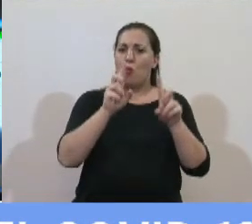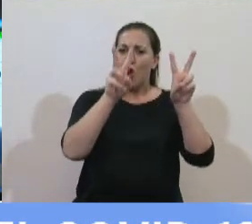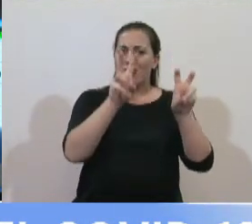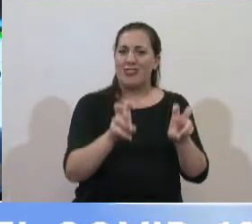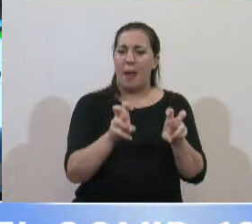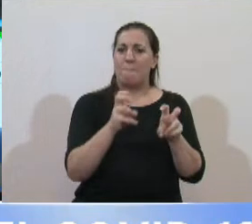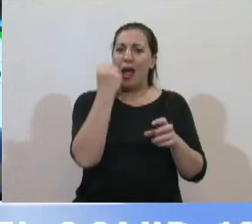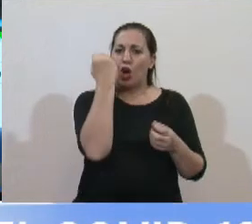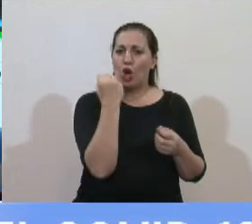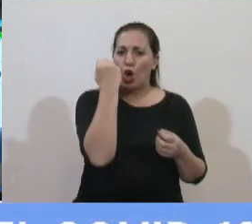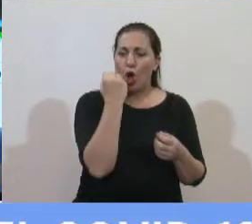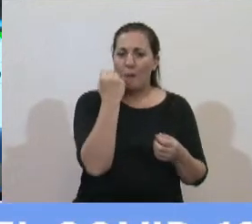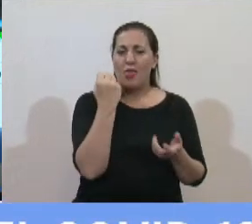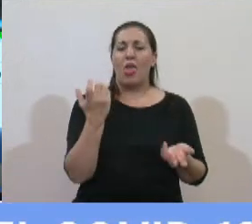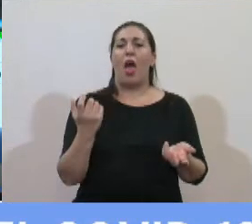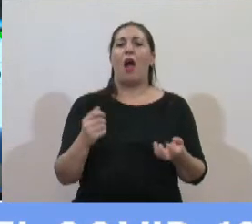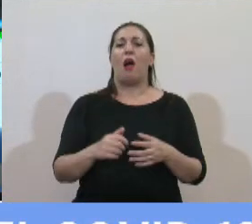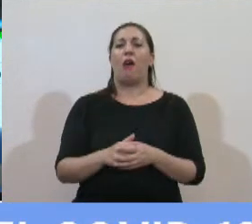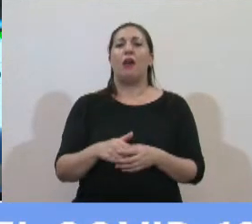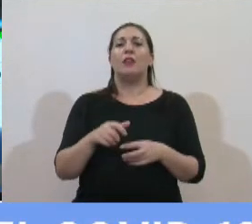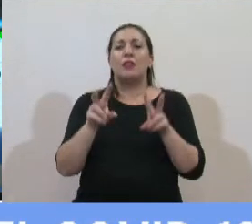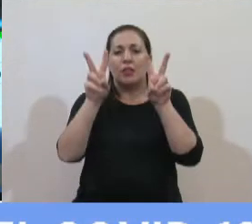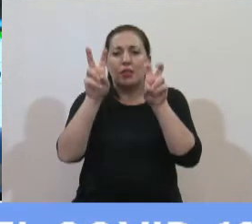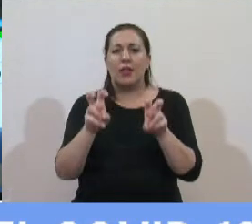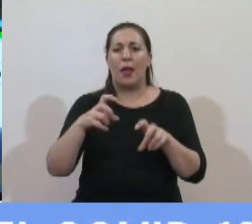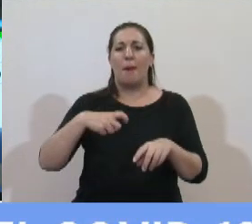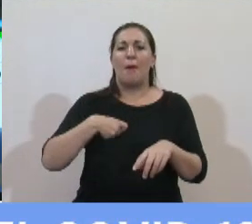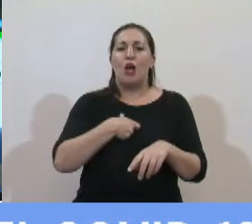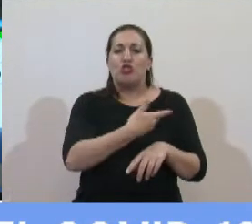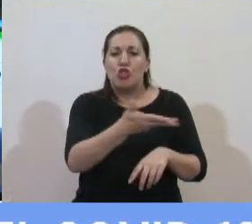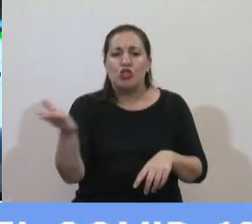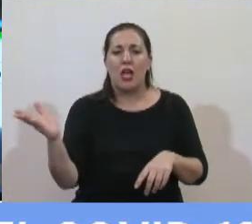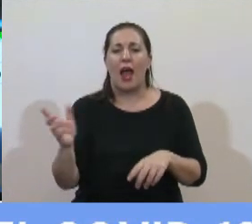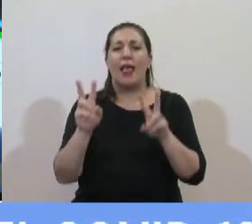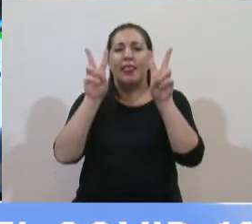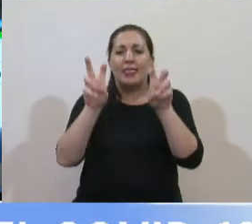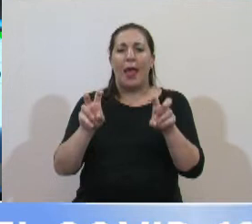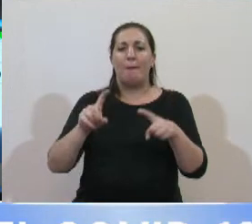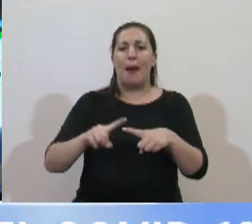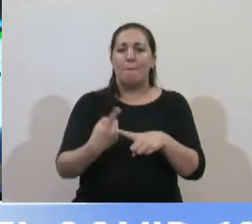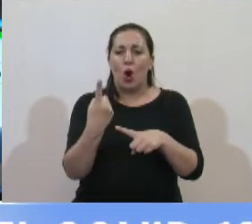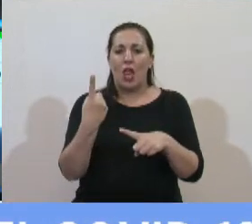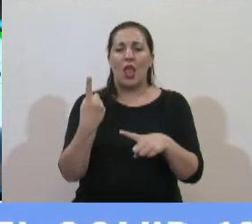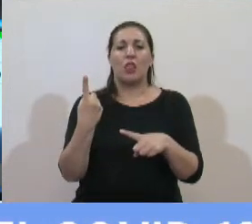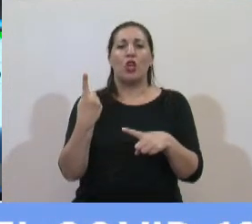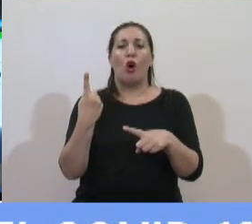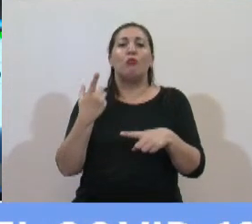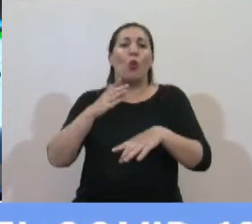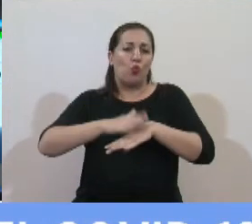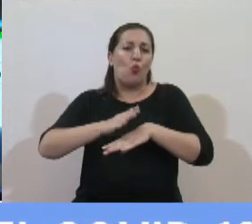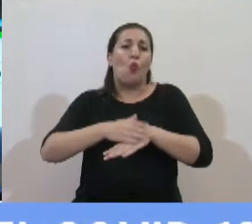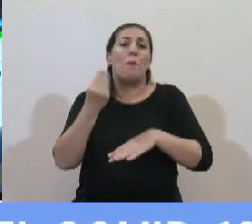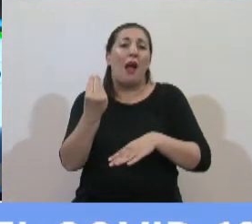económico en el campo social en el campo también político como consecuencia de